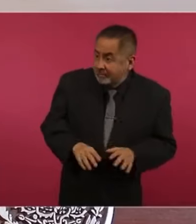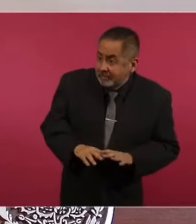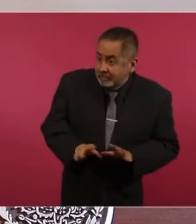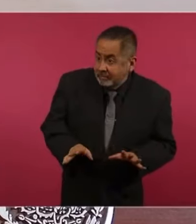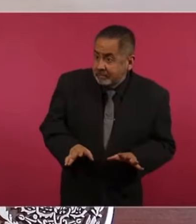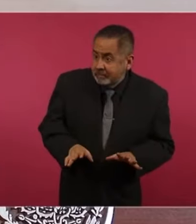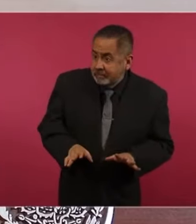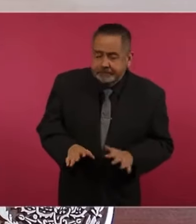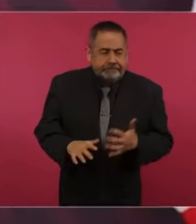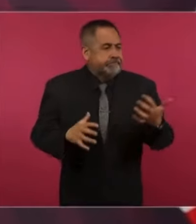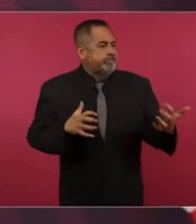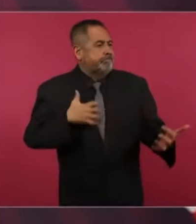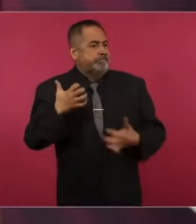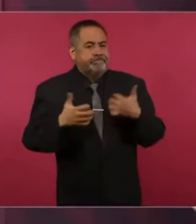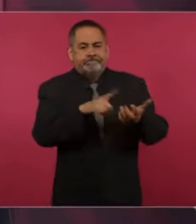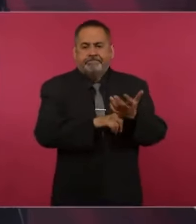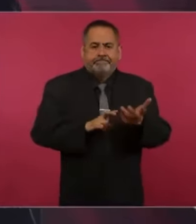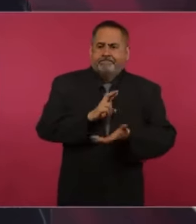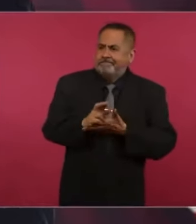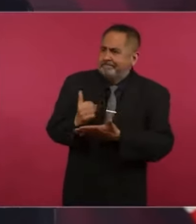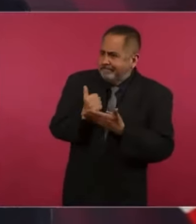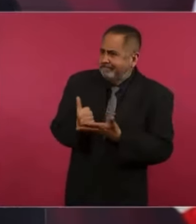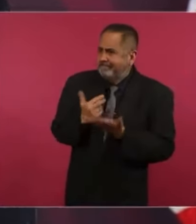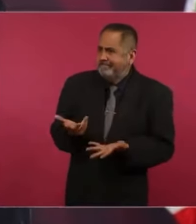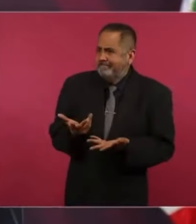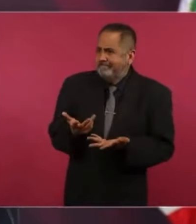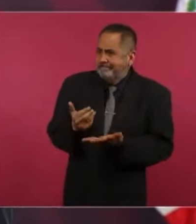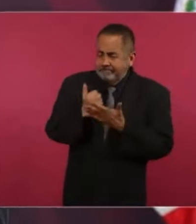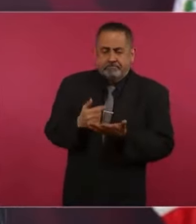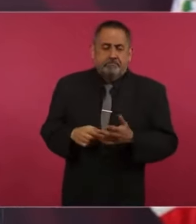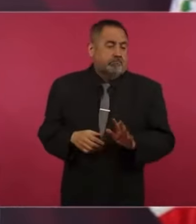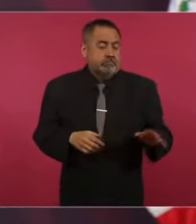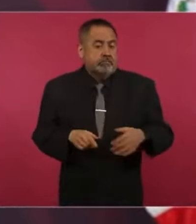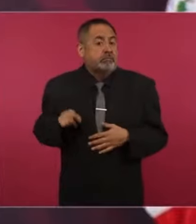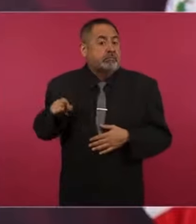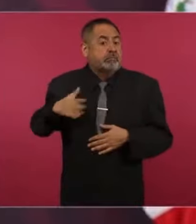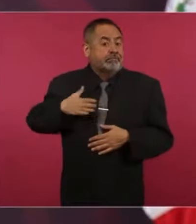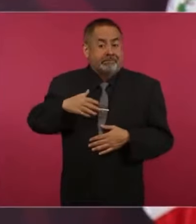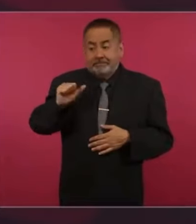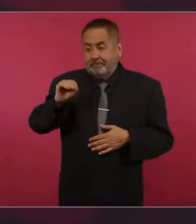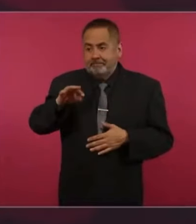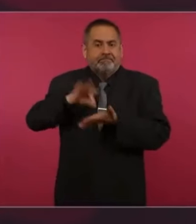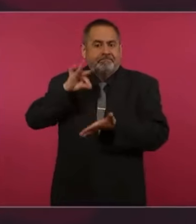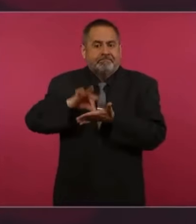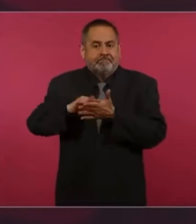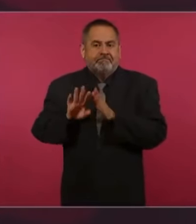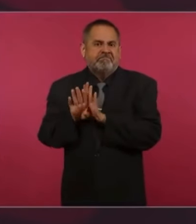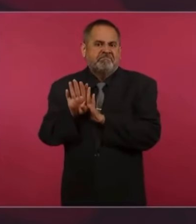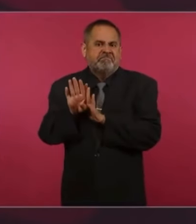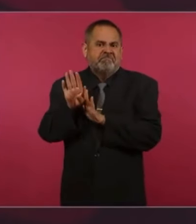En la desesperación, porque nosotros estábamos arriba y seguíamos creciendo,